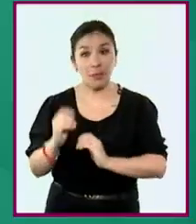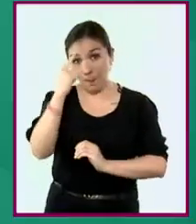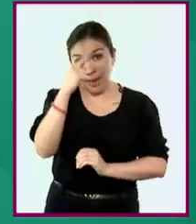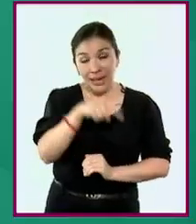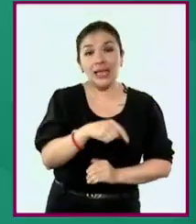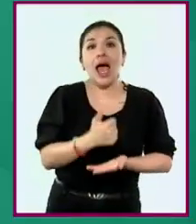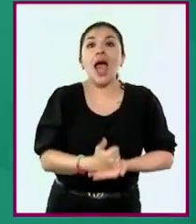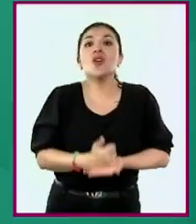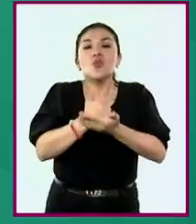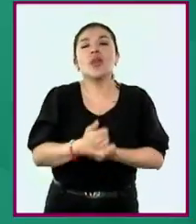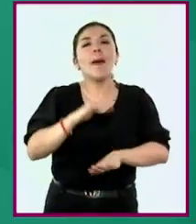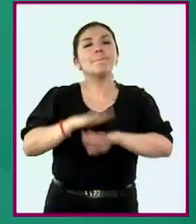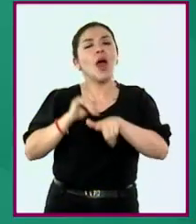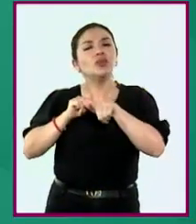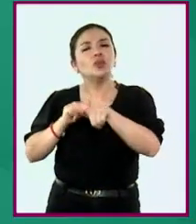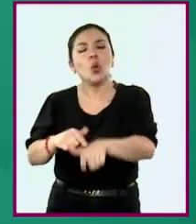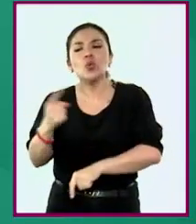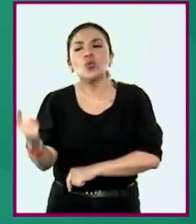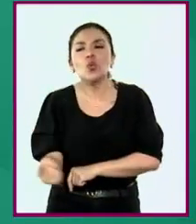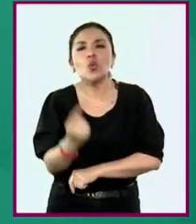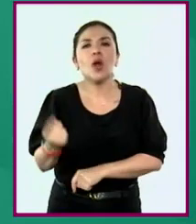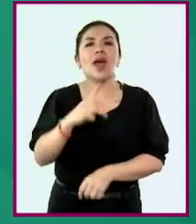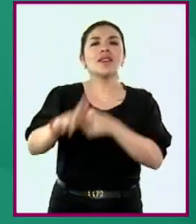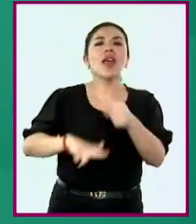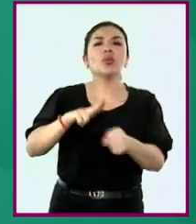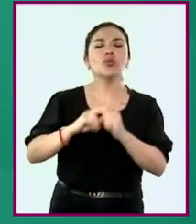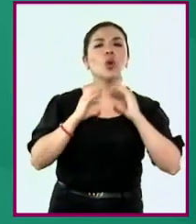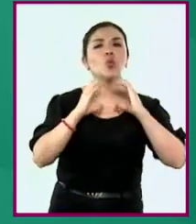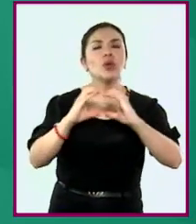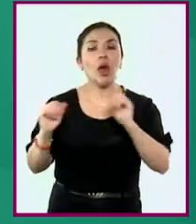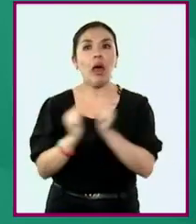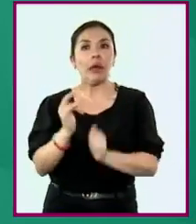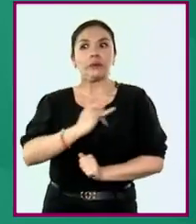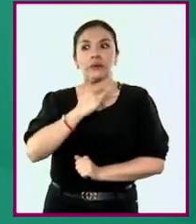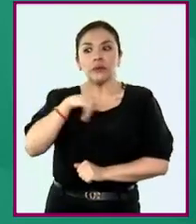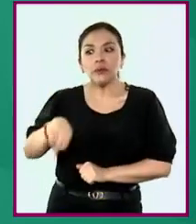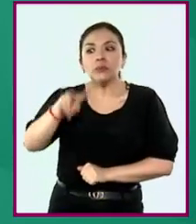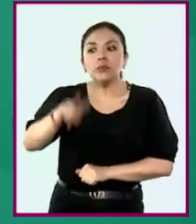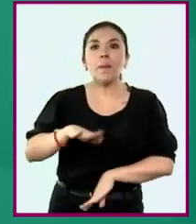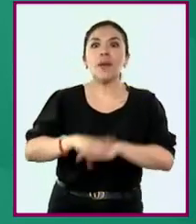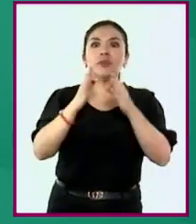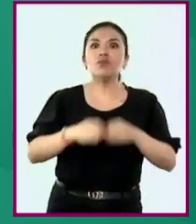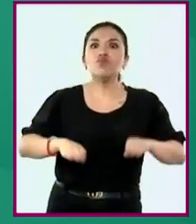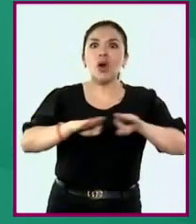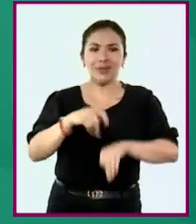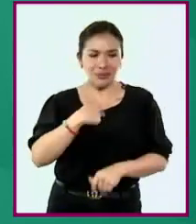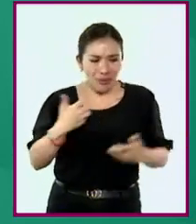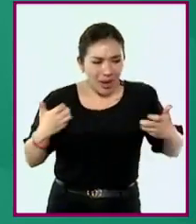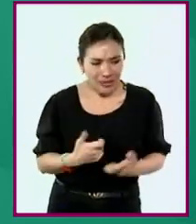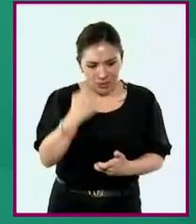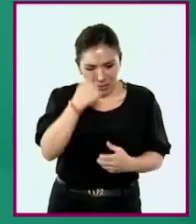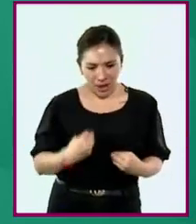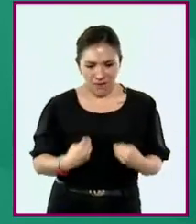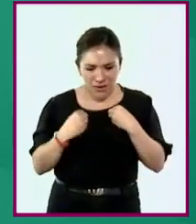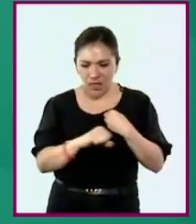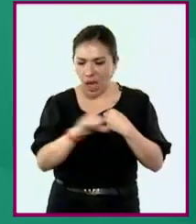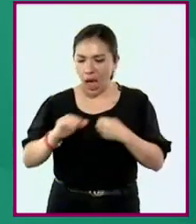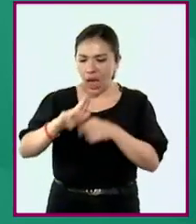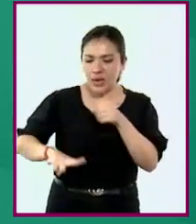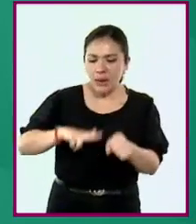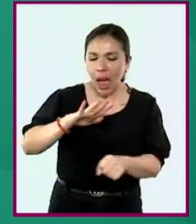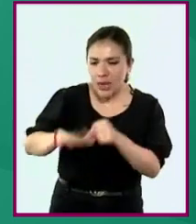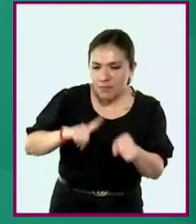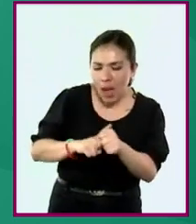contribuyan a preservar la naturaleza a partir de que reconozcan la importancia de sus acciones para la vida de los